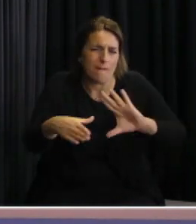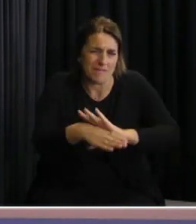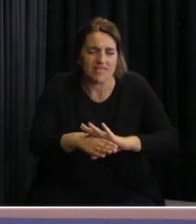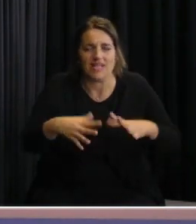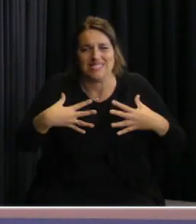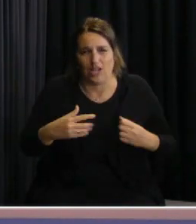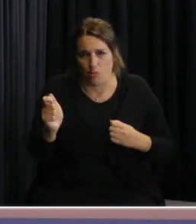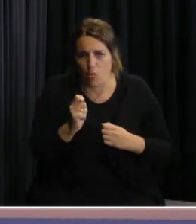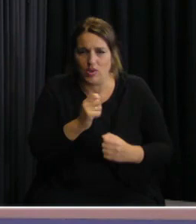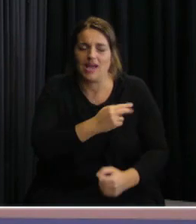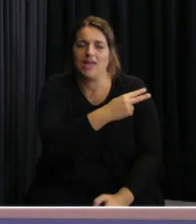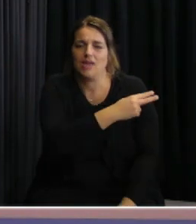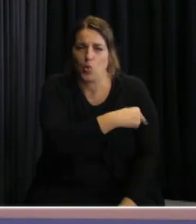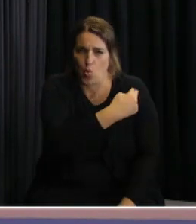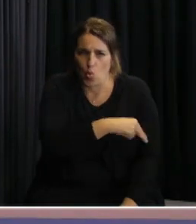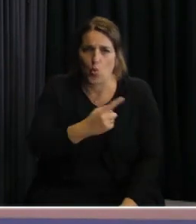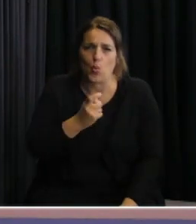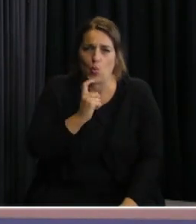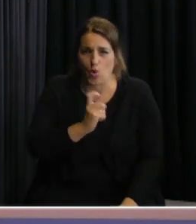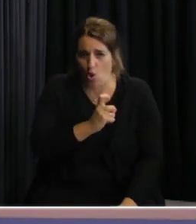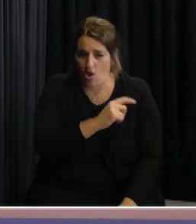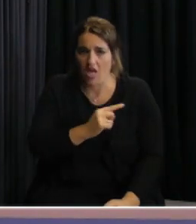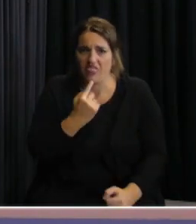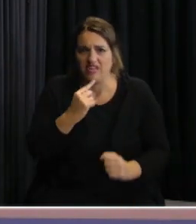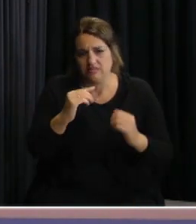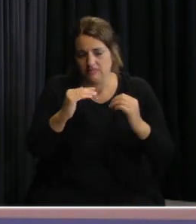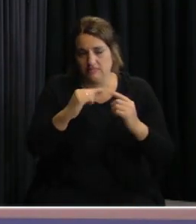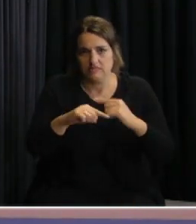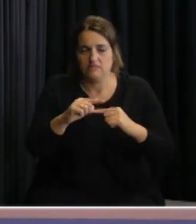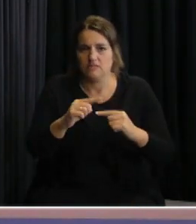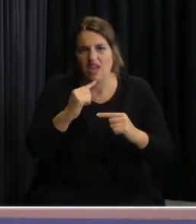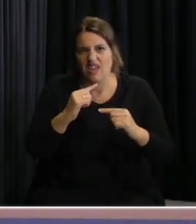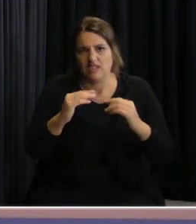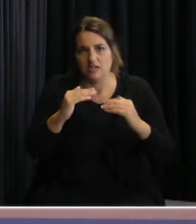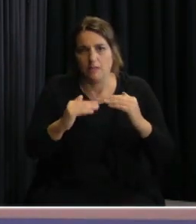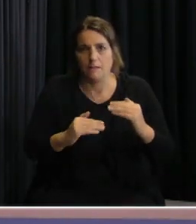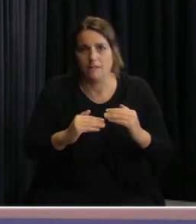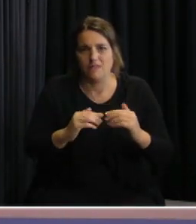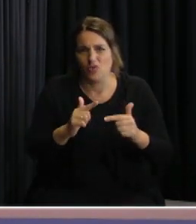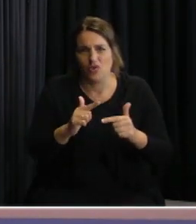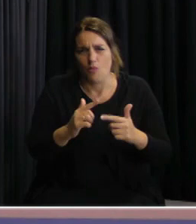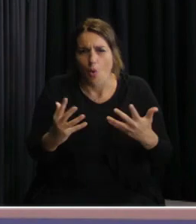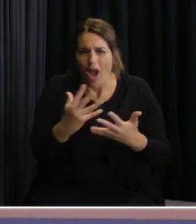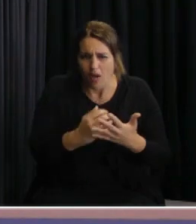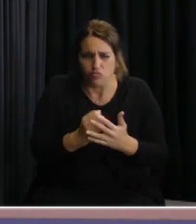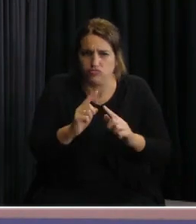Pública y la Cruz Roja, ¿verdad? Por debajo del respeto a los derechos humanos.